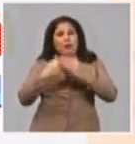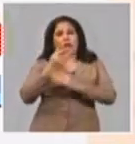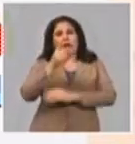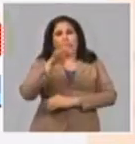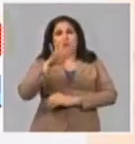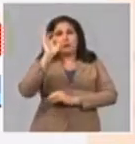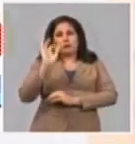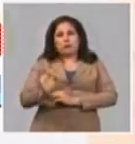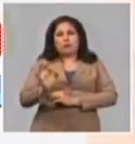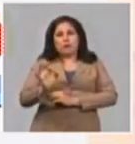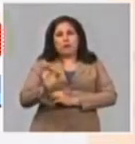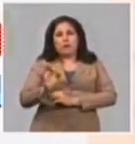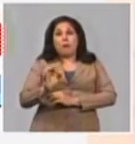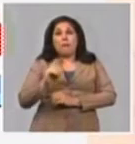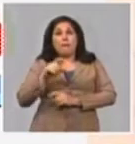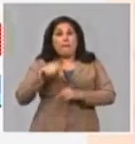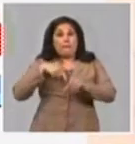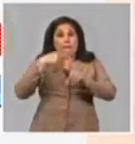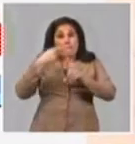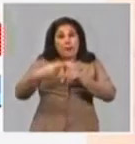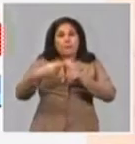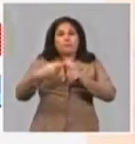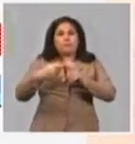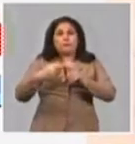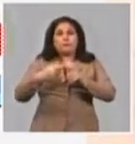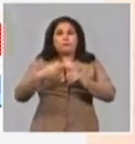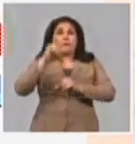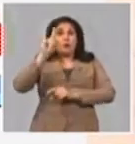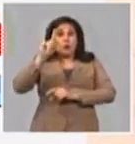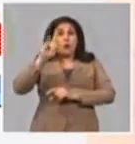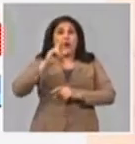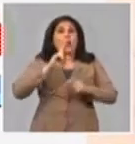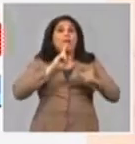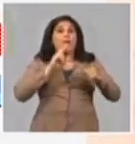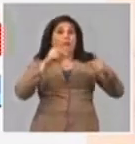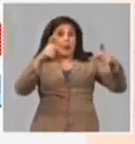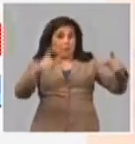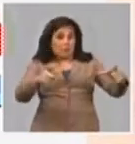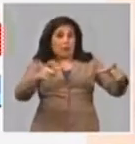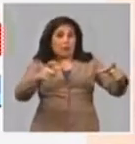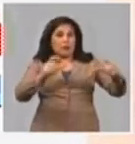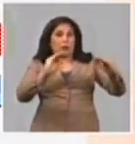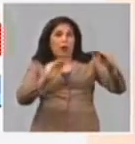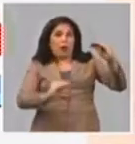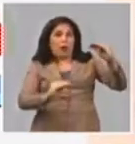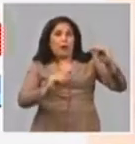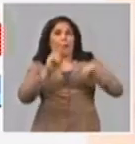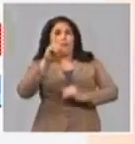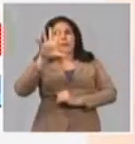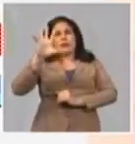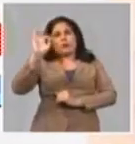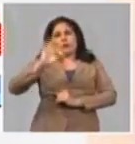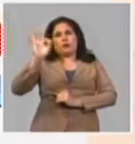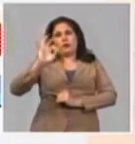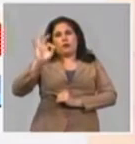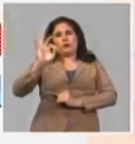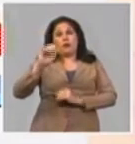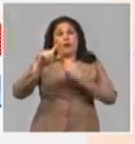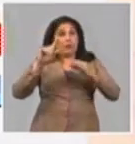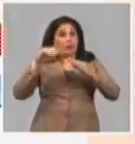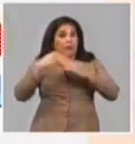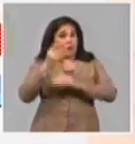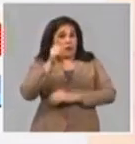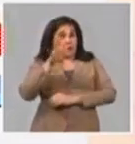Y hay nueve embalses más, por debajo del 25%. Desde el